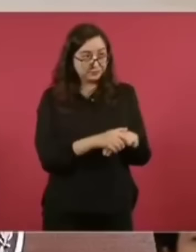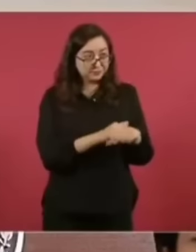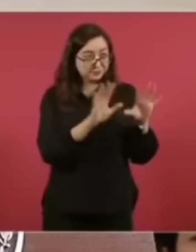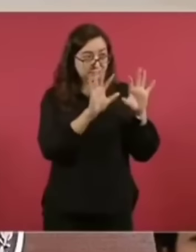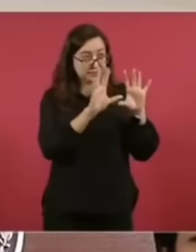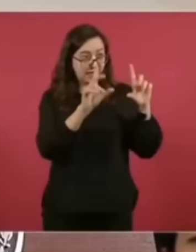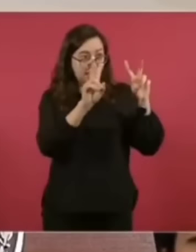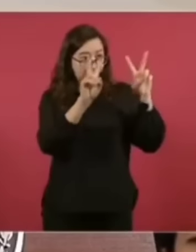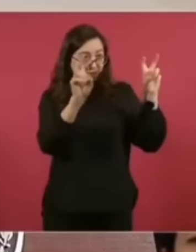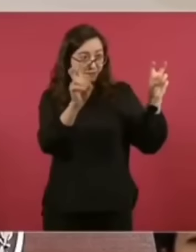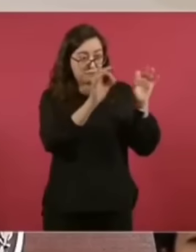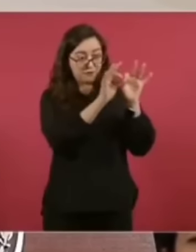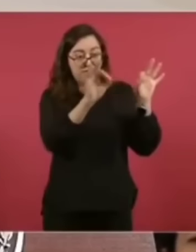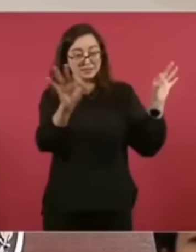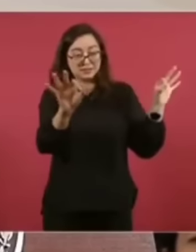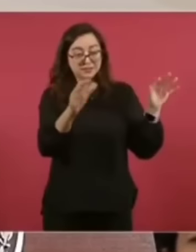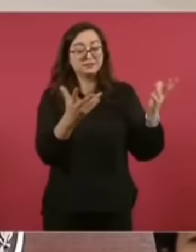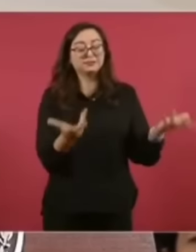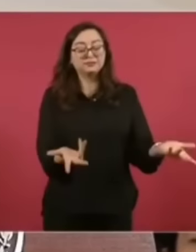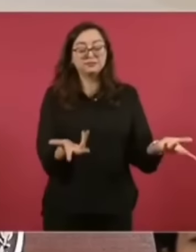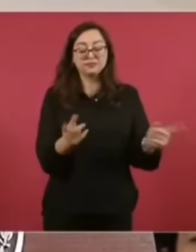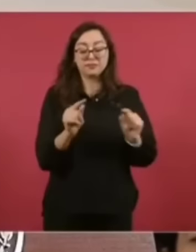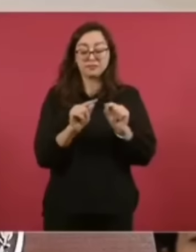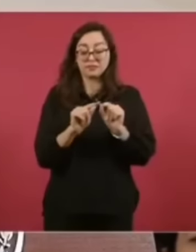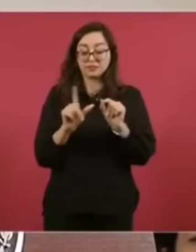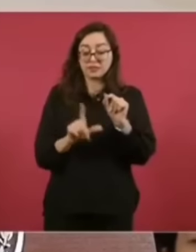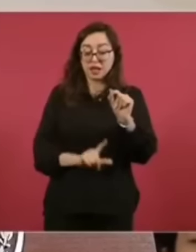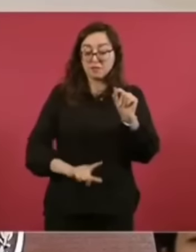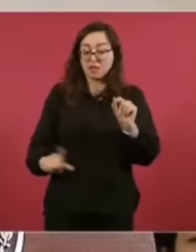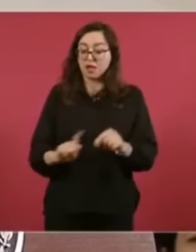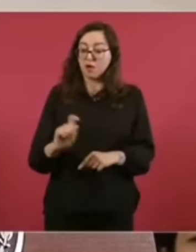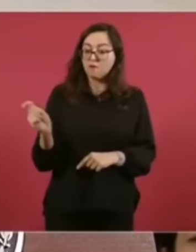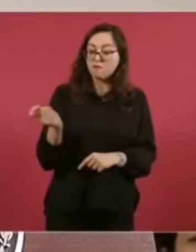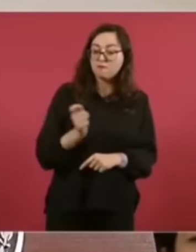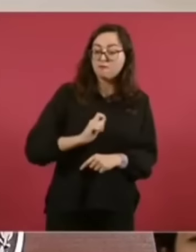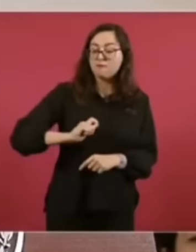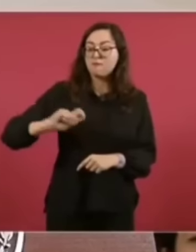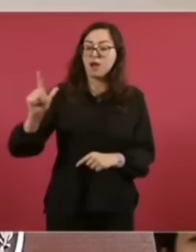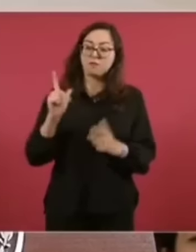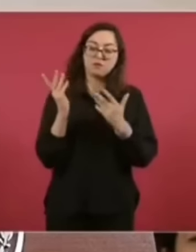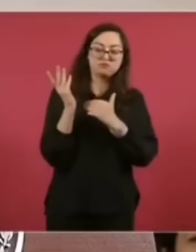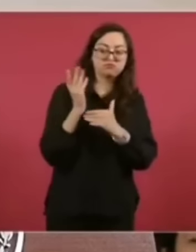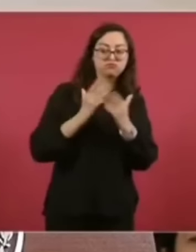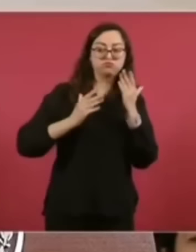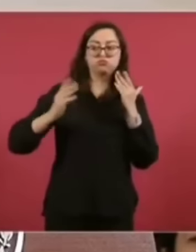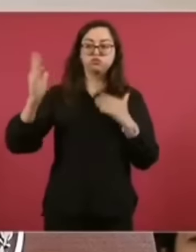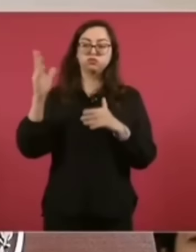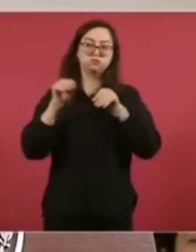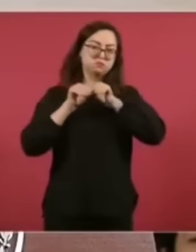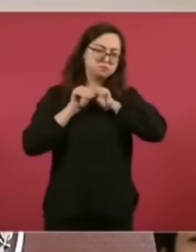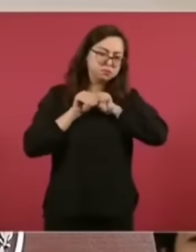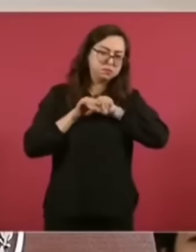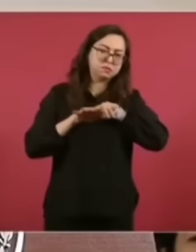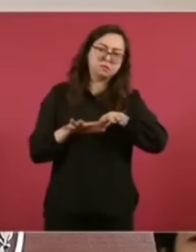no acabará la gloria y fama de México-Tenochtitlán.